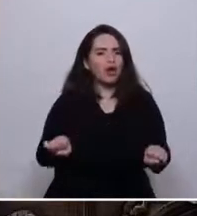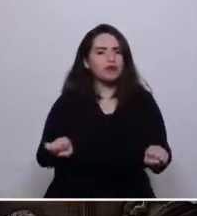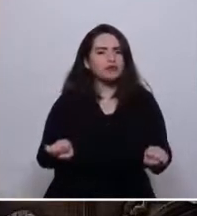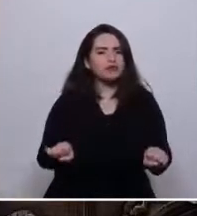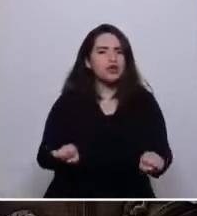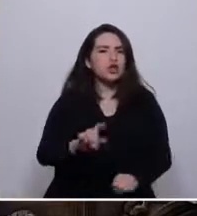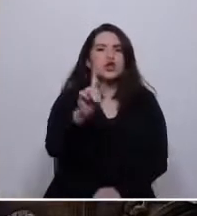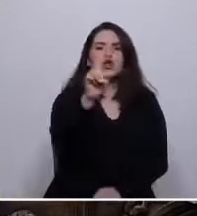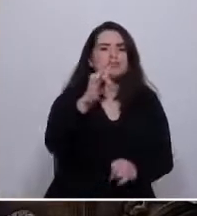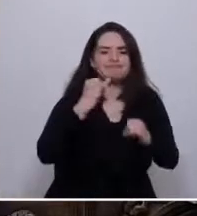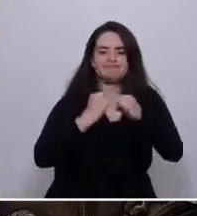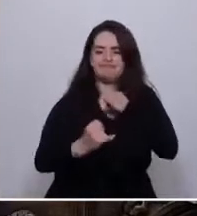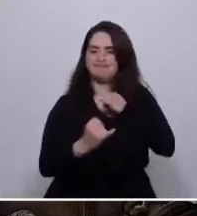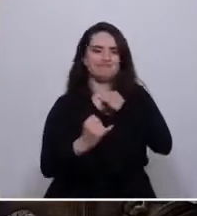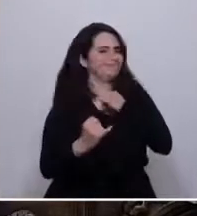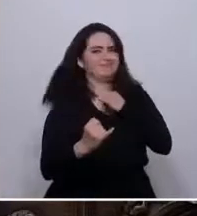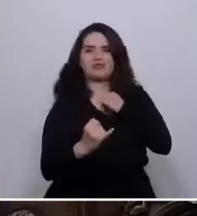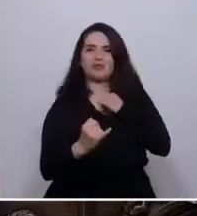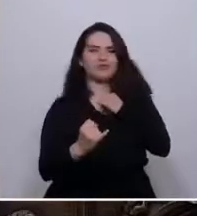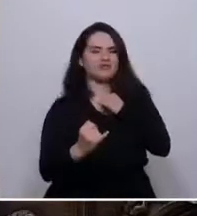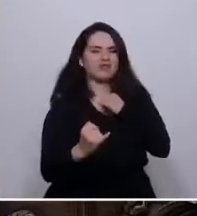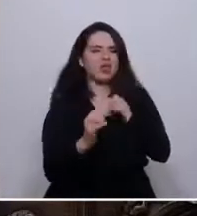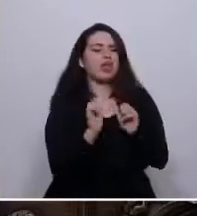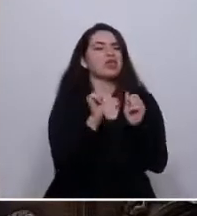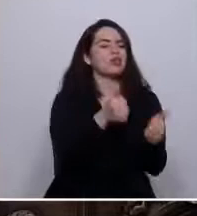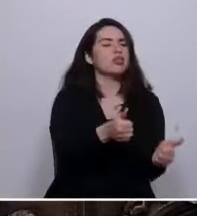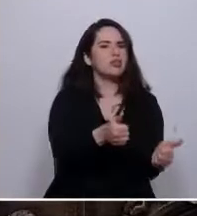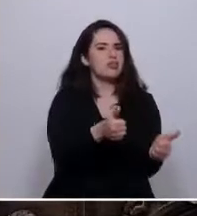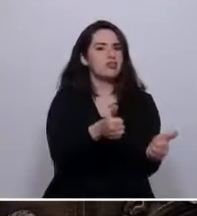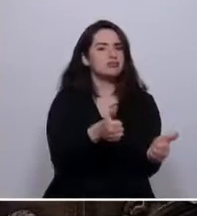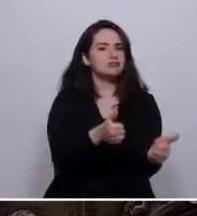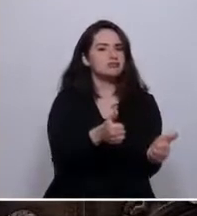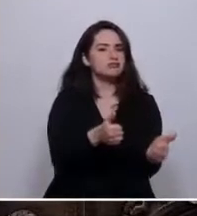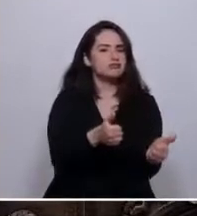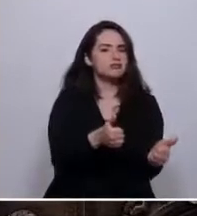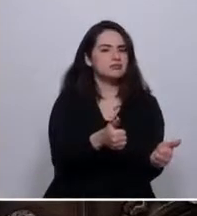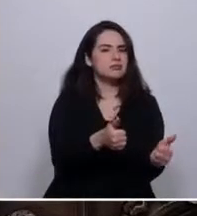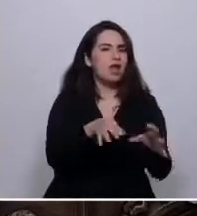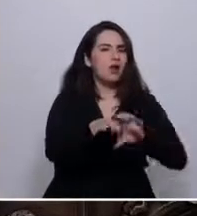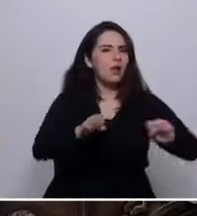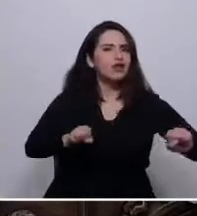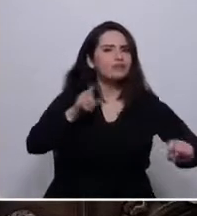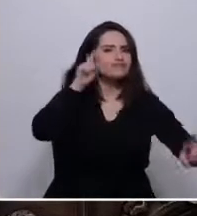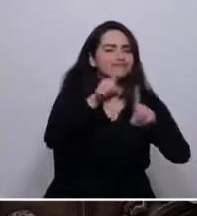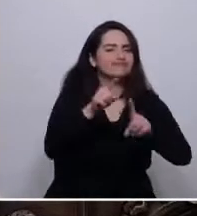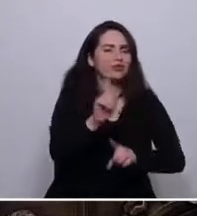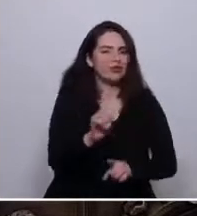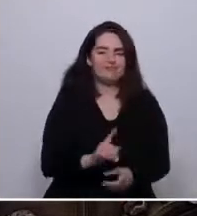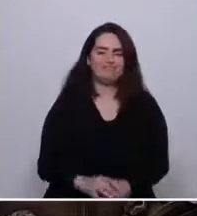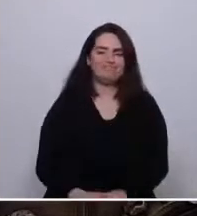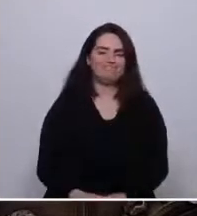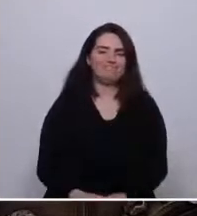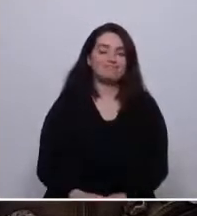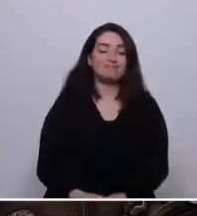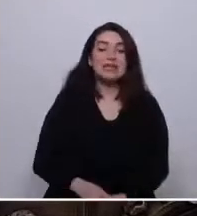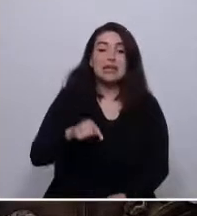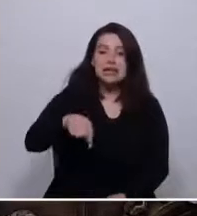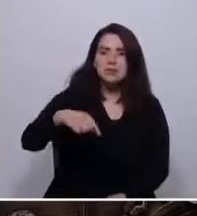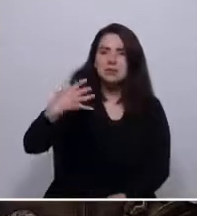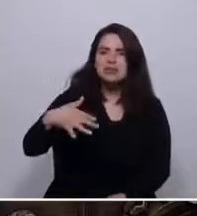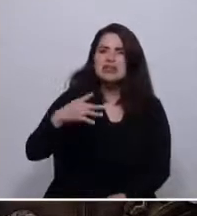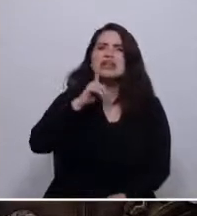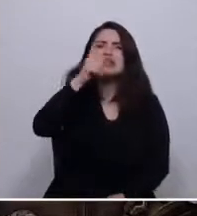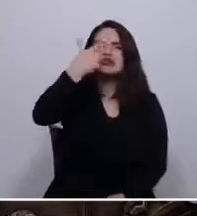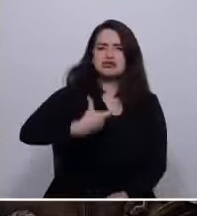como enemigos a los que haya que derrotar sin buscar el más mínimo acuerdo. Aquí no importa tanto quiénes